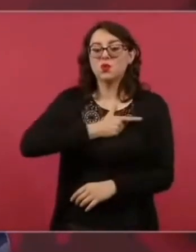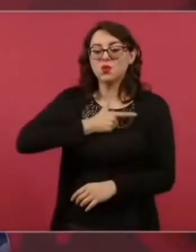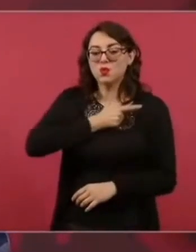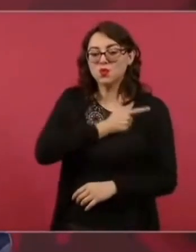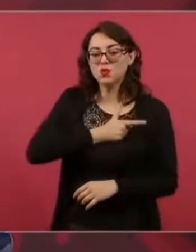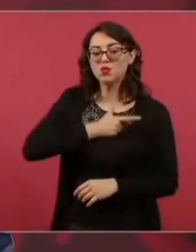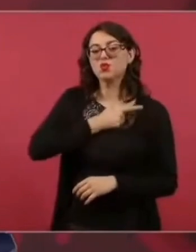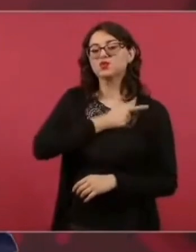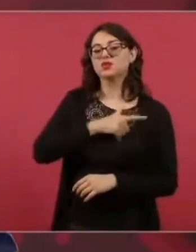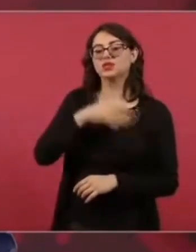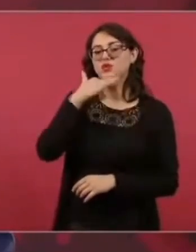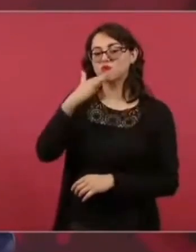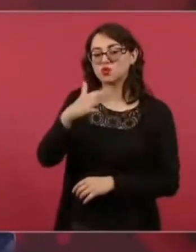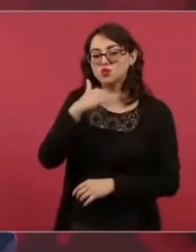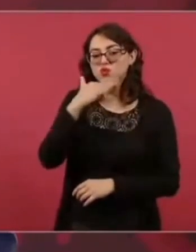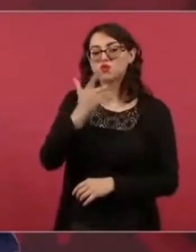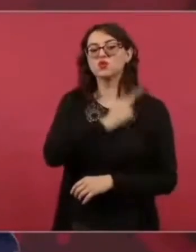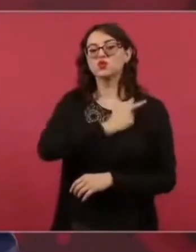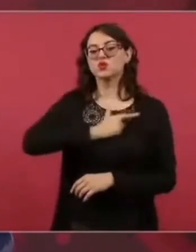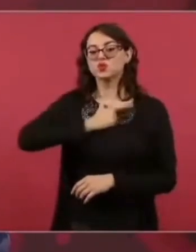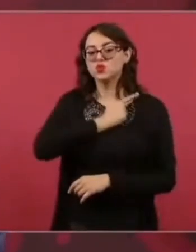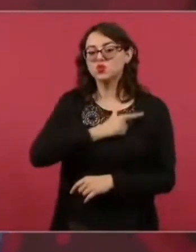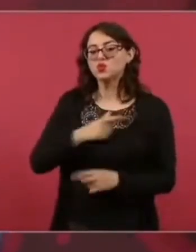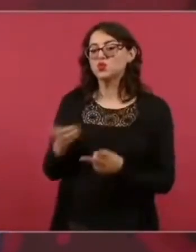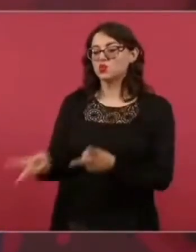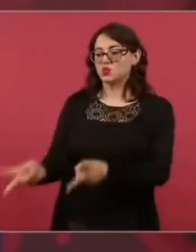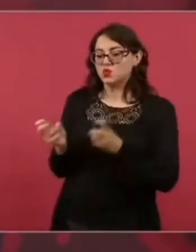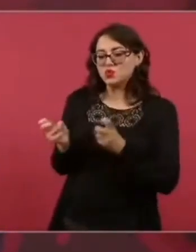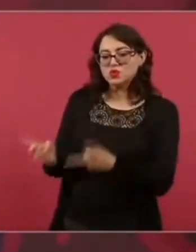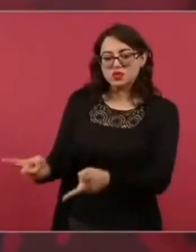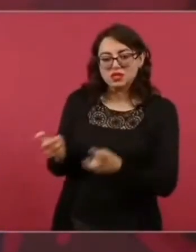quieren seguir saqueando quieren seguir robando